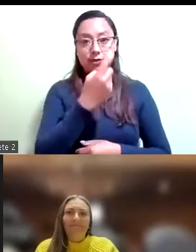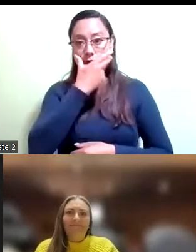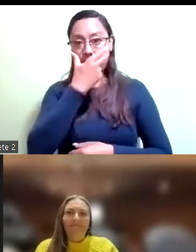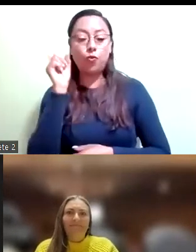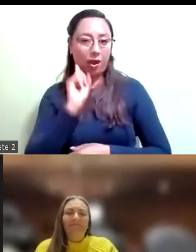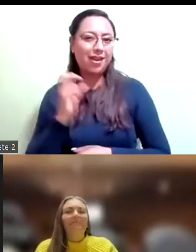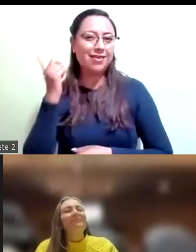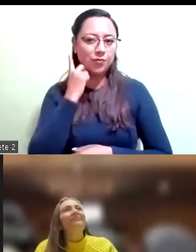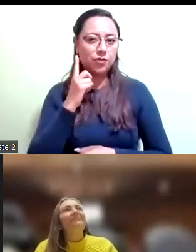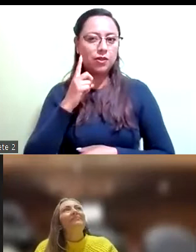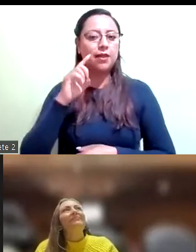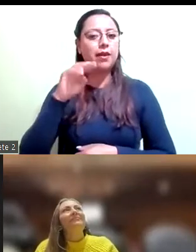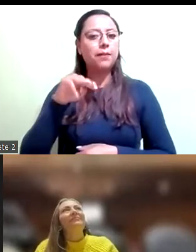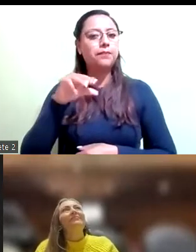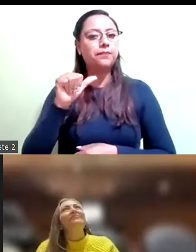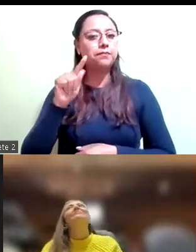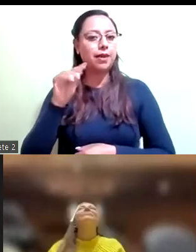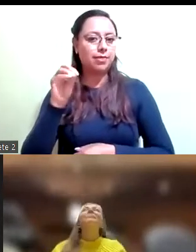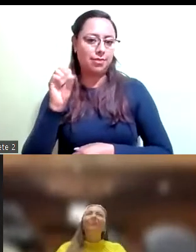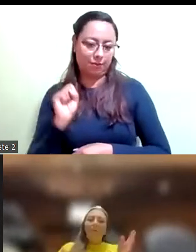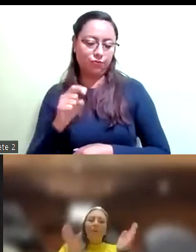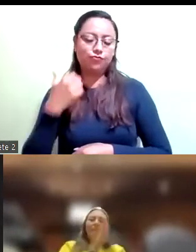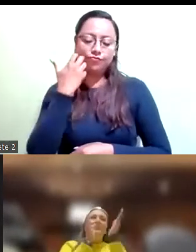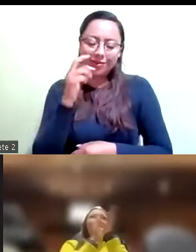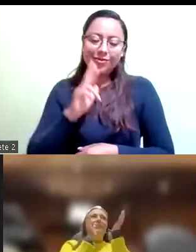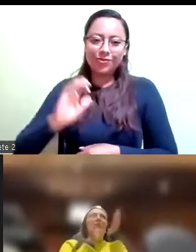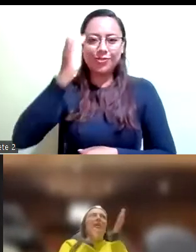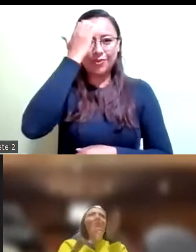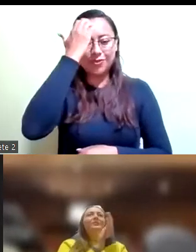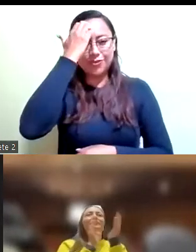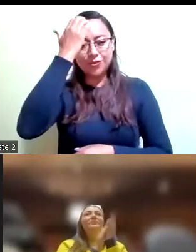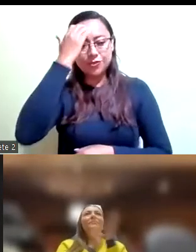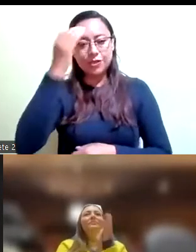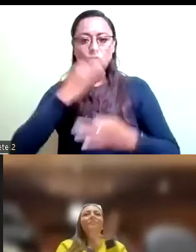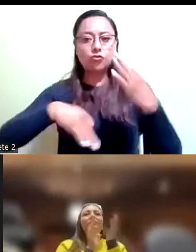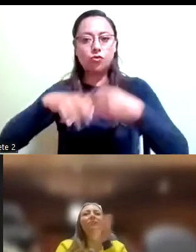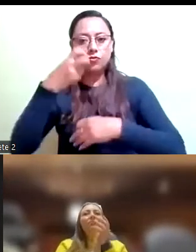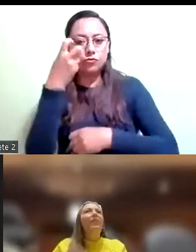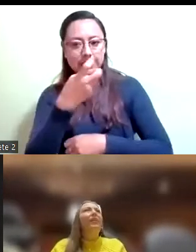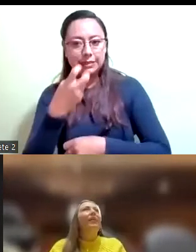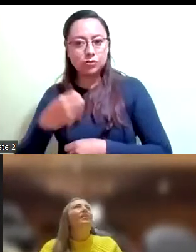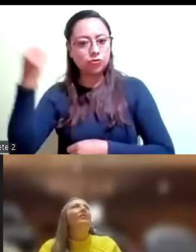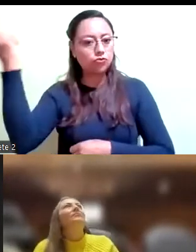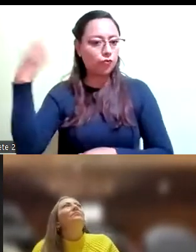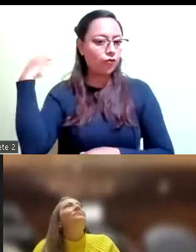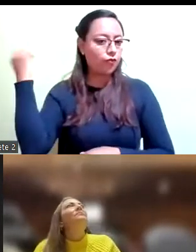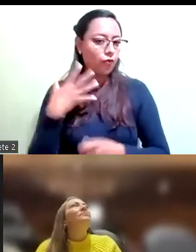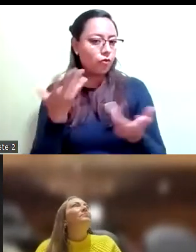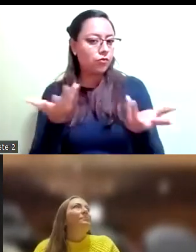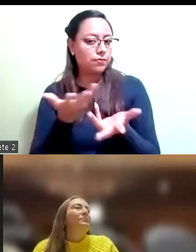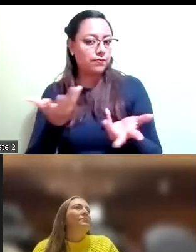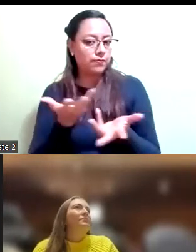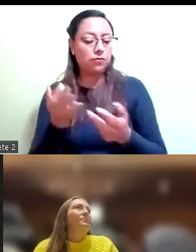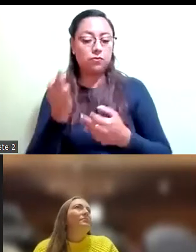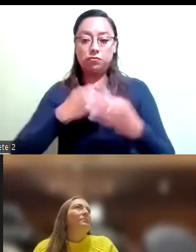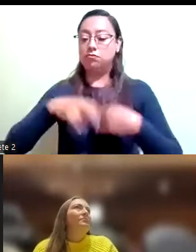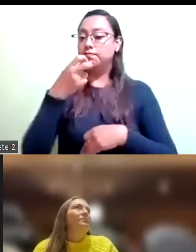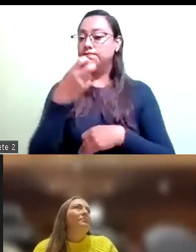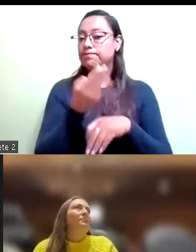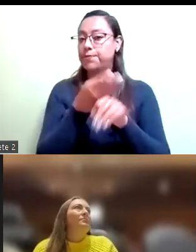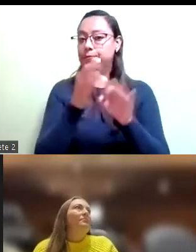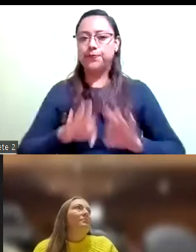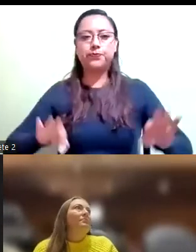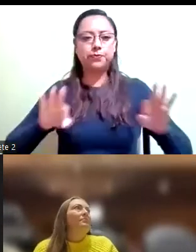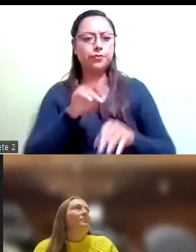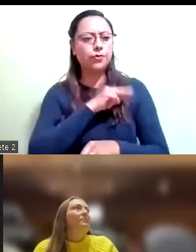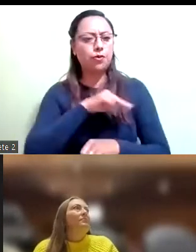en reconocerle y esta serie de foros que se van a realizar que es una materia fundamental. Lo hemos visto